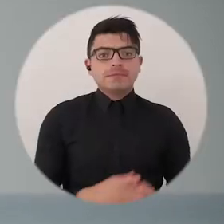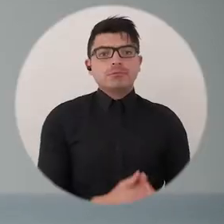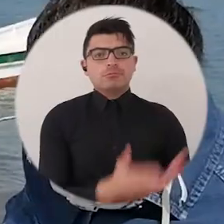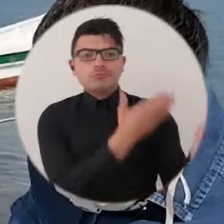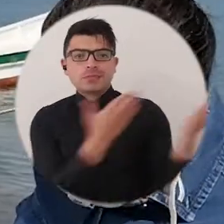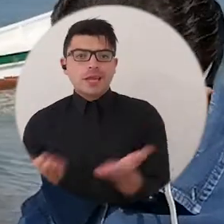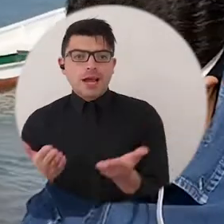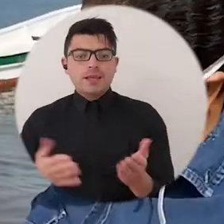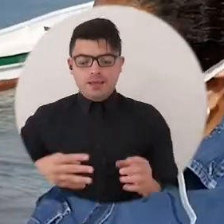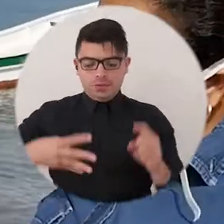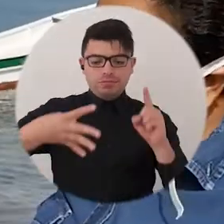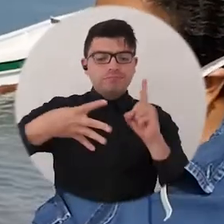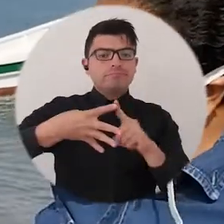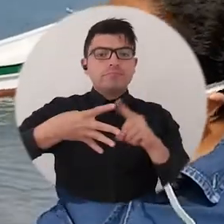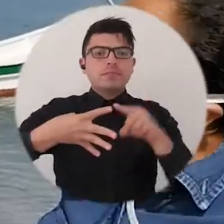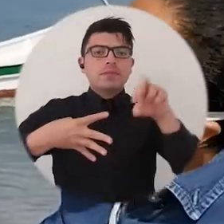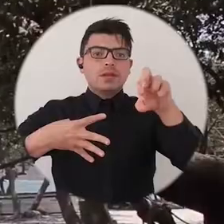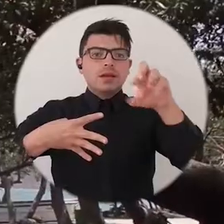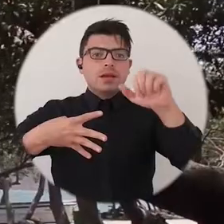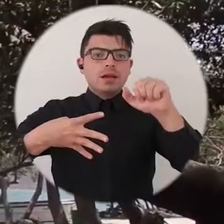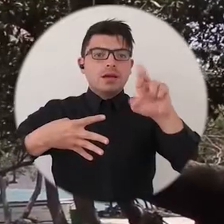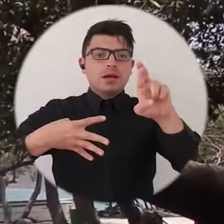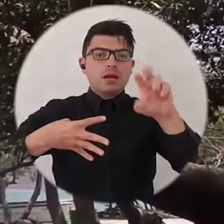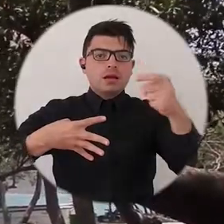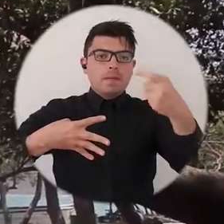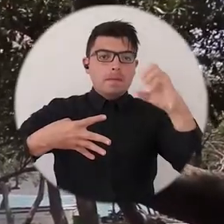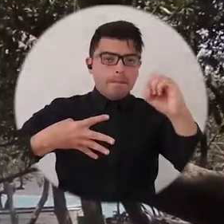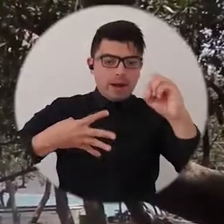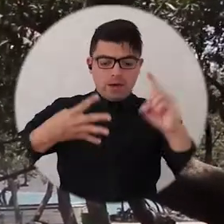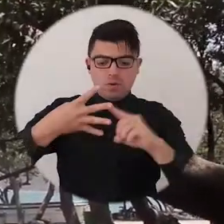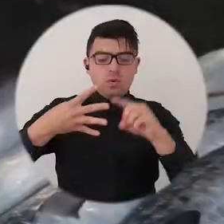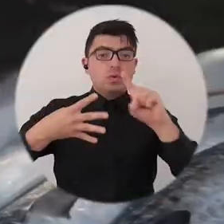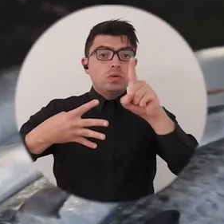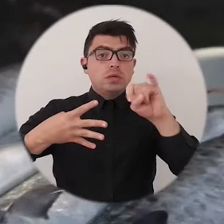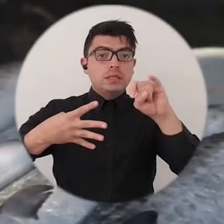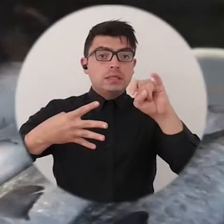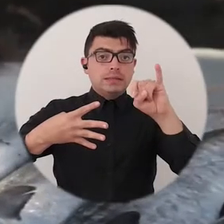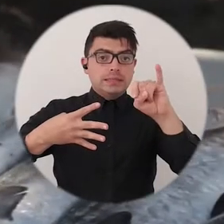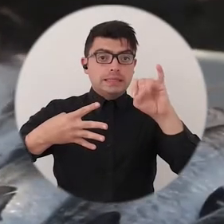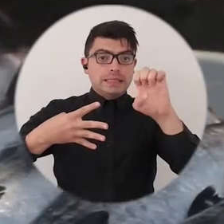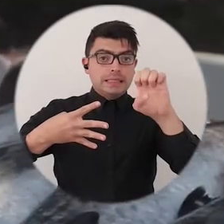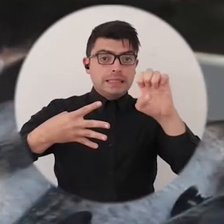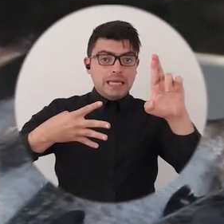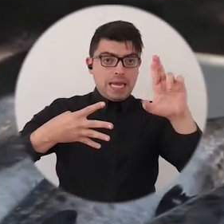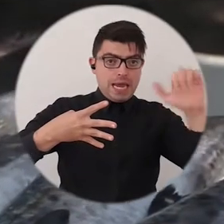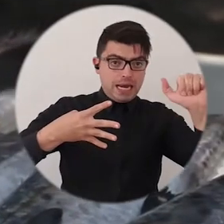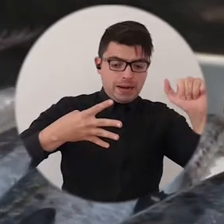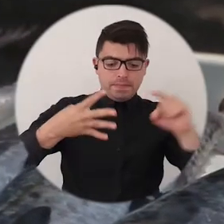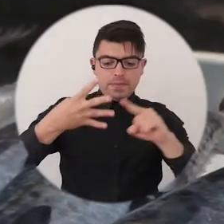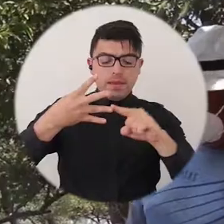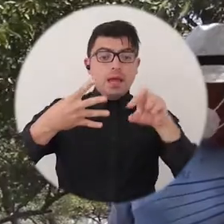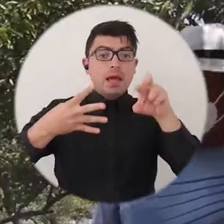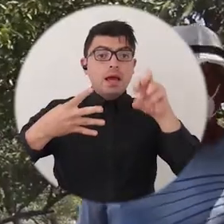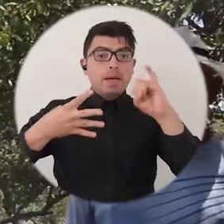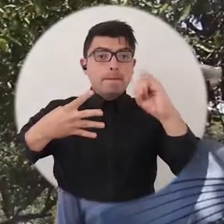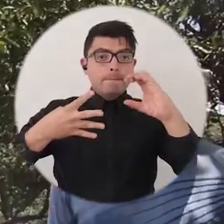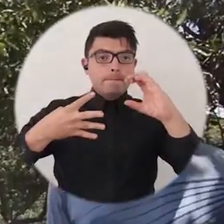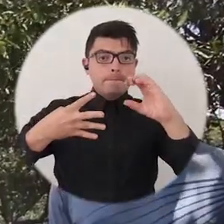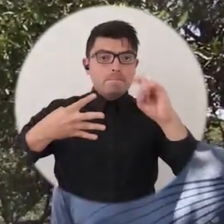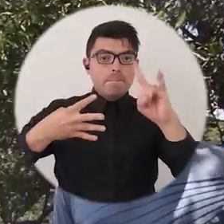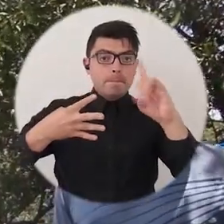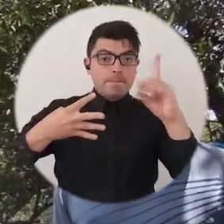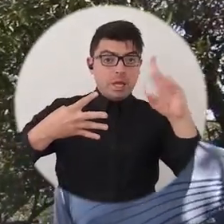Trajeron pargo, sierra, picúa y cachúa. Entonces digamos que los premios fueron por tamaño y peso.